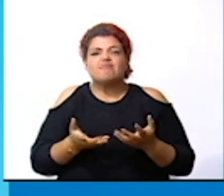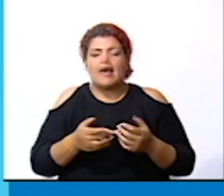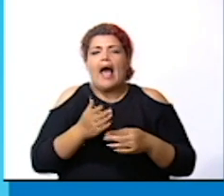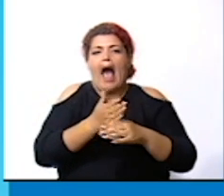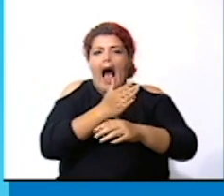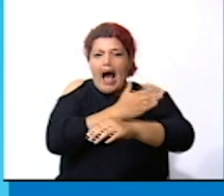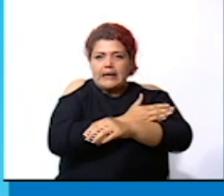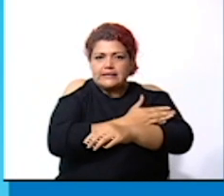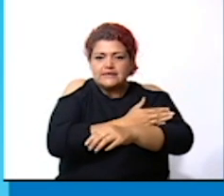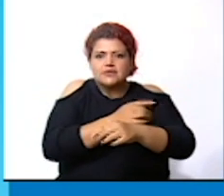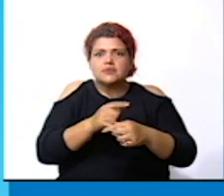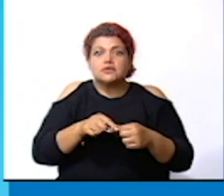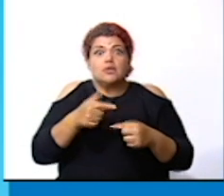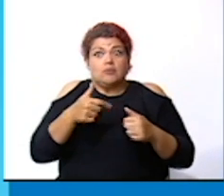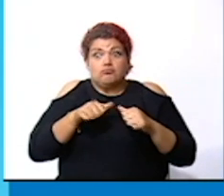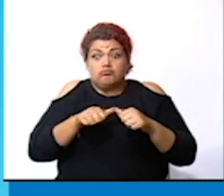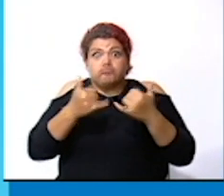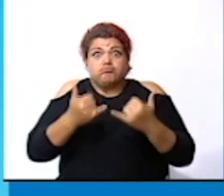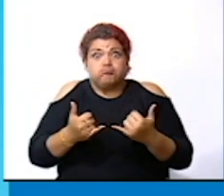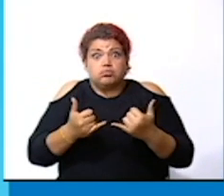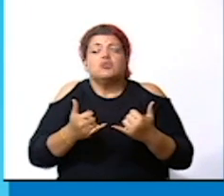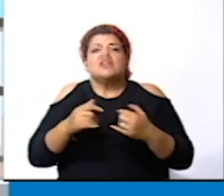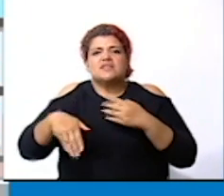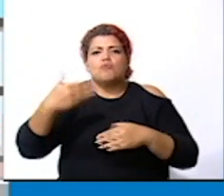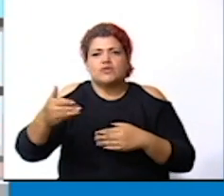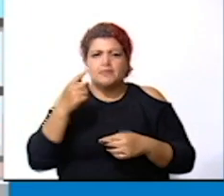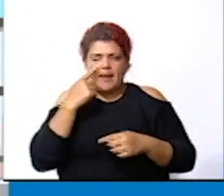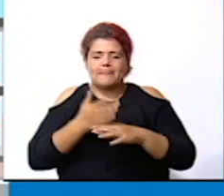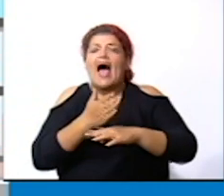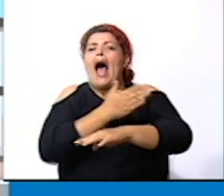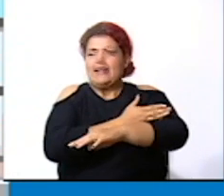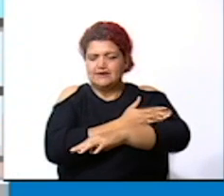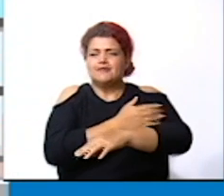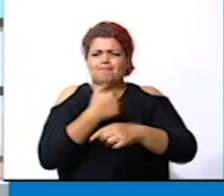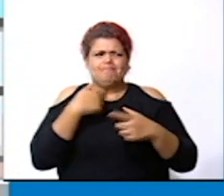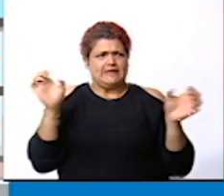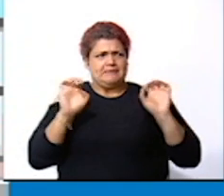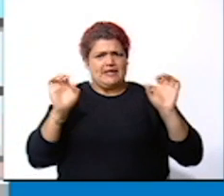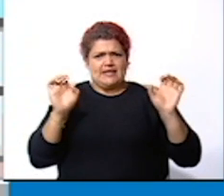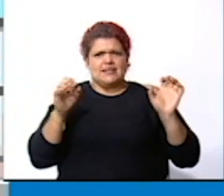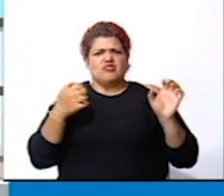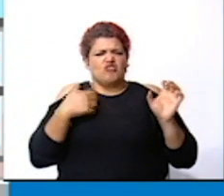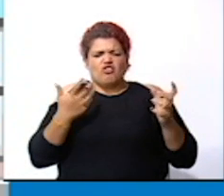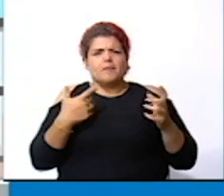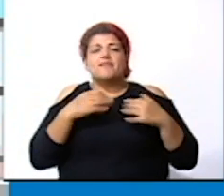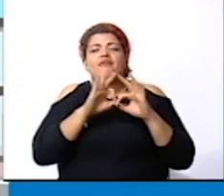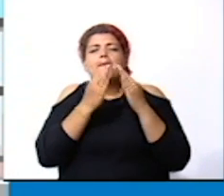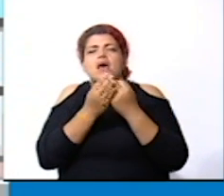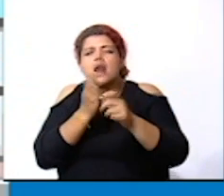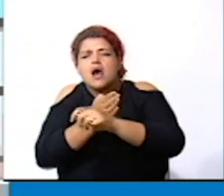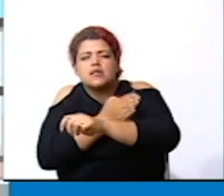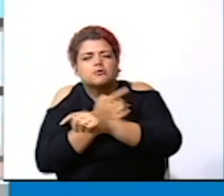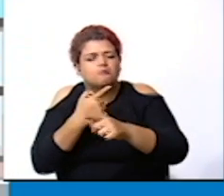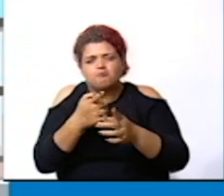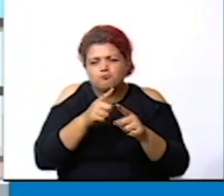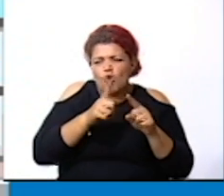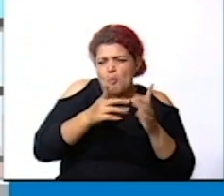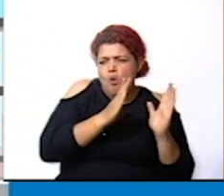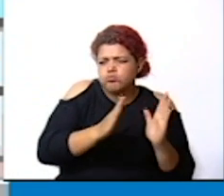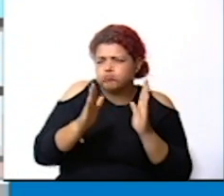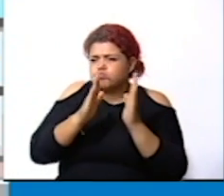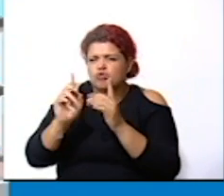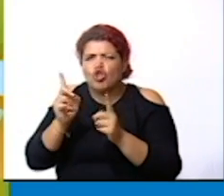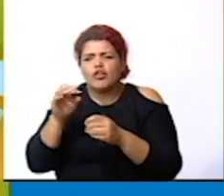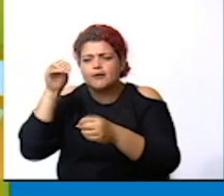durante y después antes en caso de emergencia define con tu familia un plan de emergencia y un